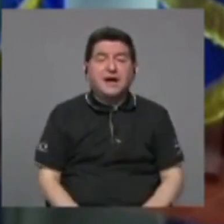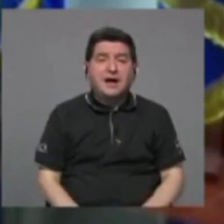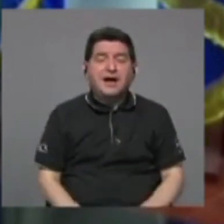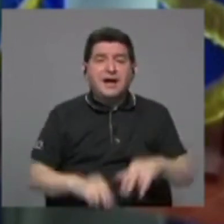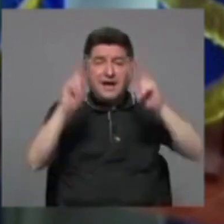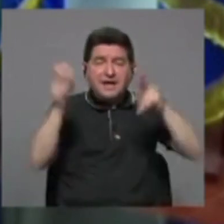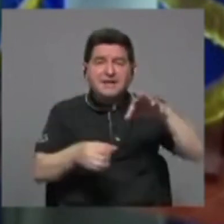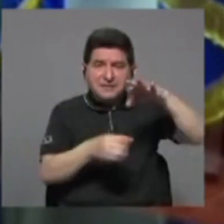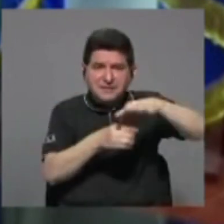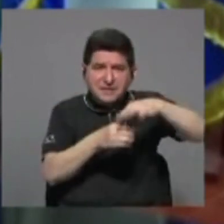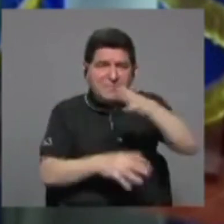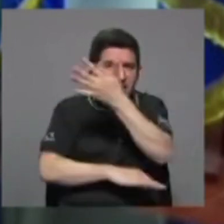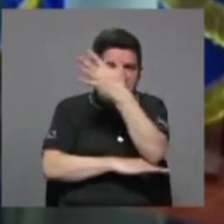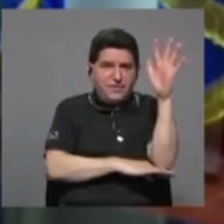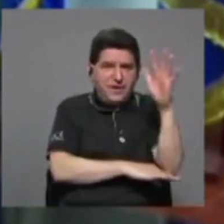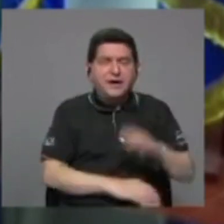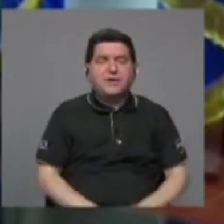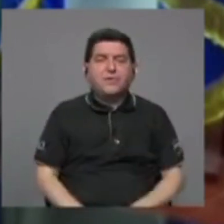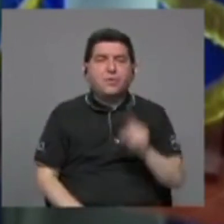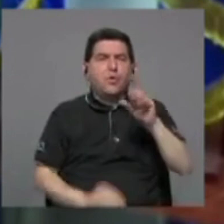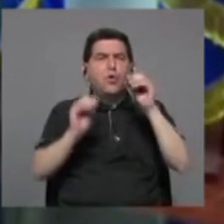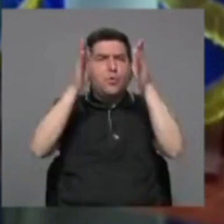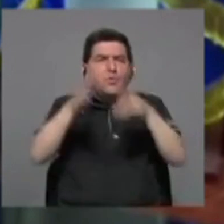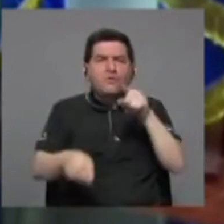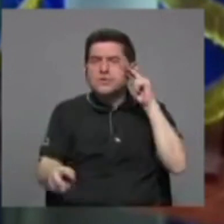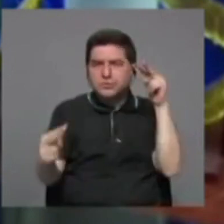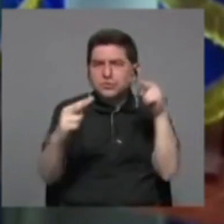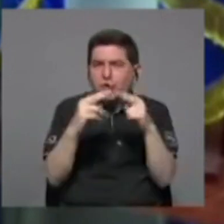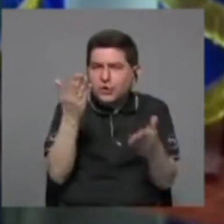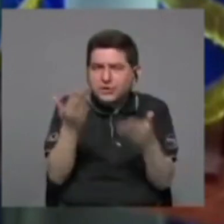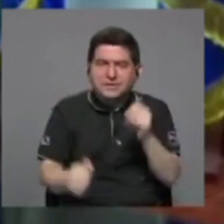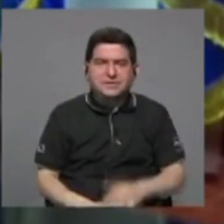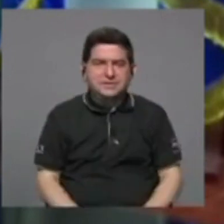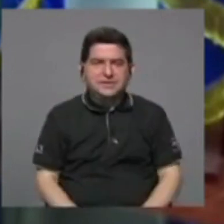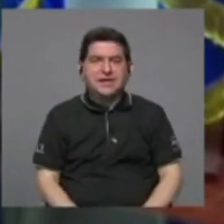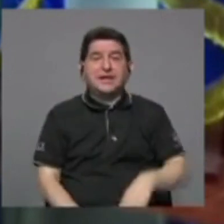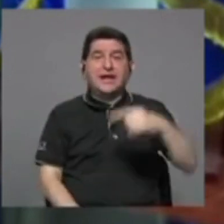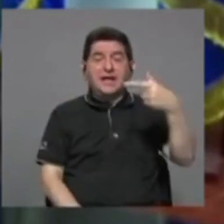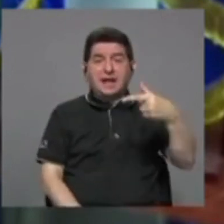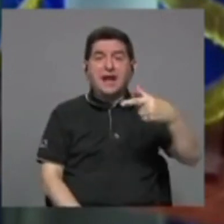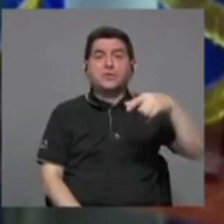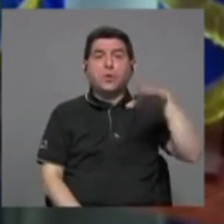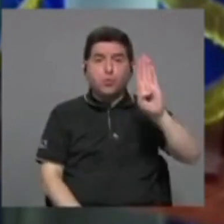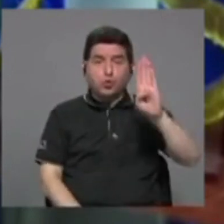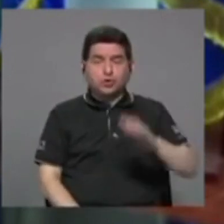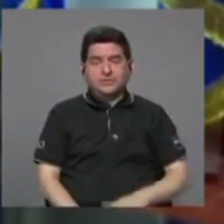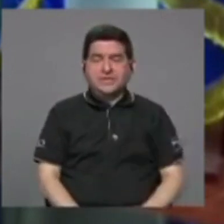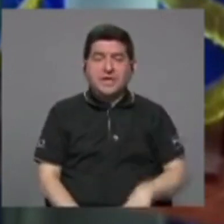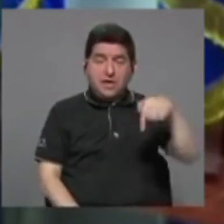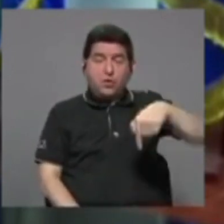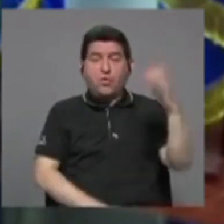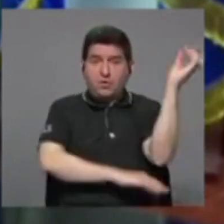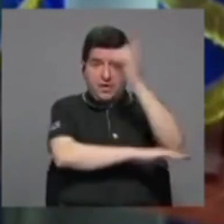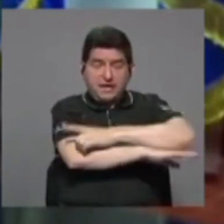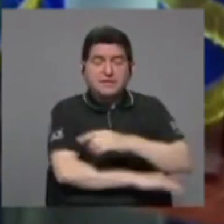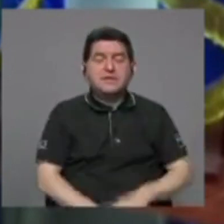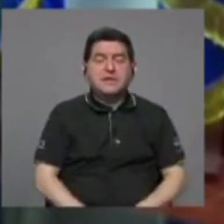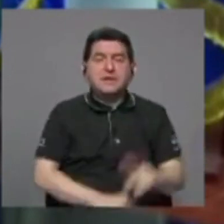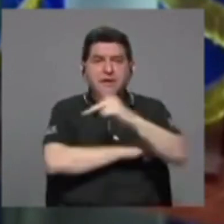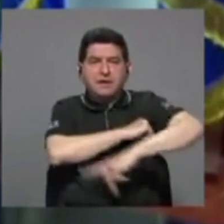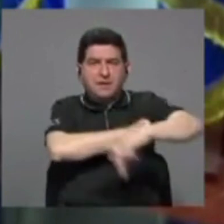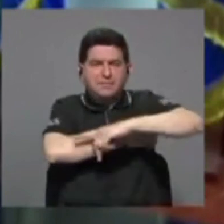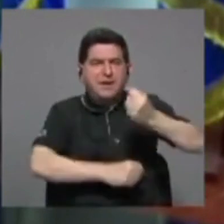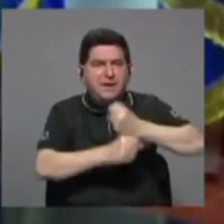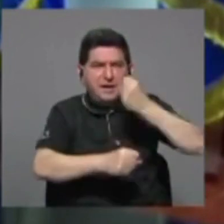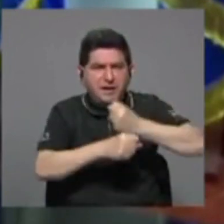y un profesor seguro que conozco, el Erado Burosky, y hoy en día, los países están trabajando